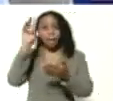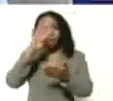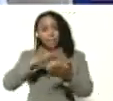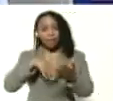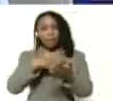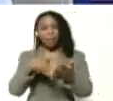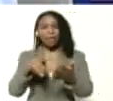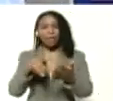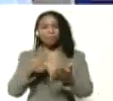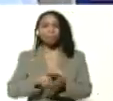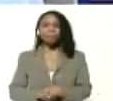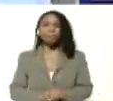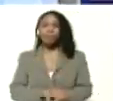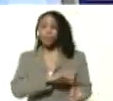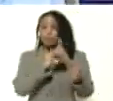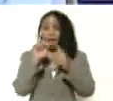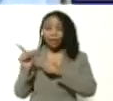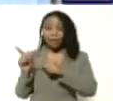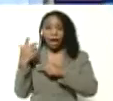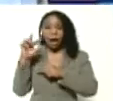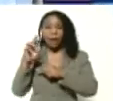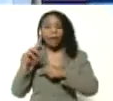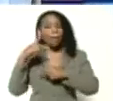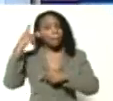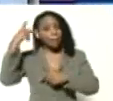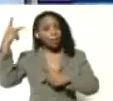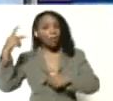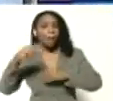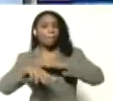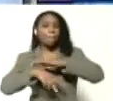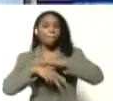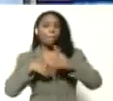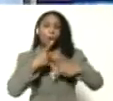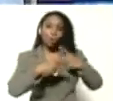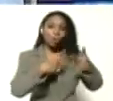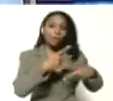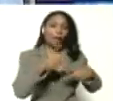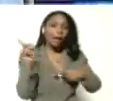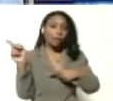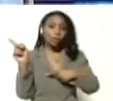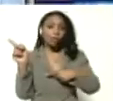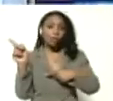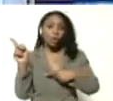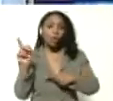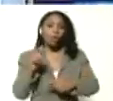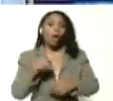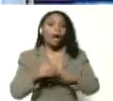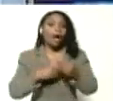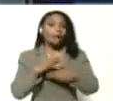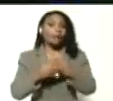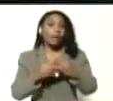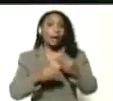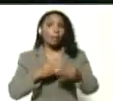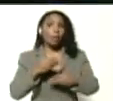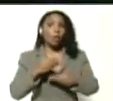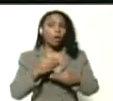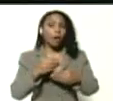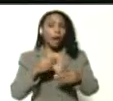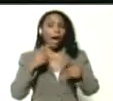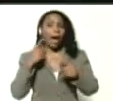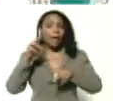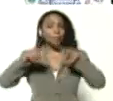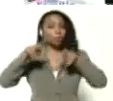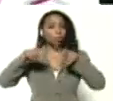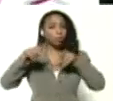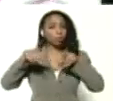correcto y aquí está la pedagogía productiva esto es por periodo presidente cada lapso hacemos la expo pedagogía productiva